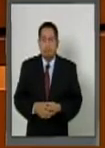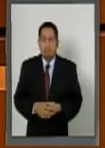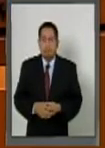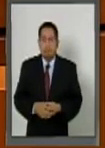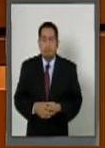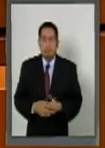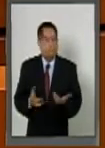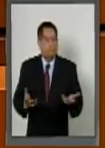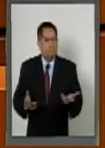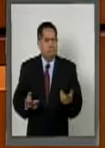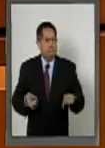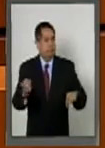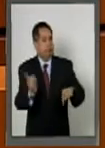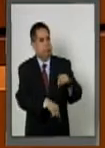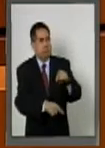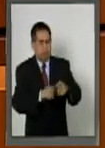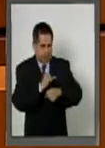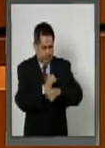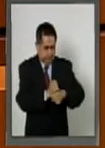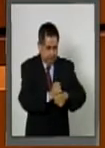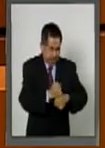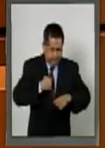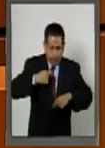Pues destituyen al que investiga.